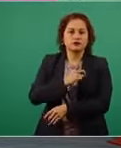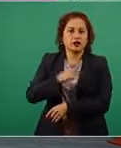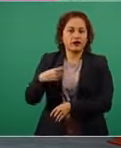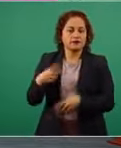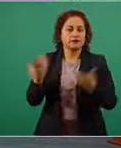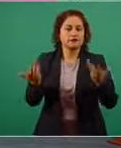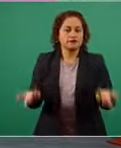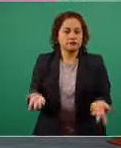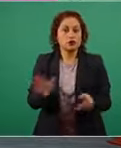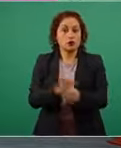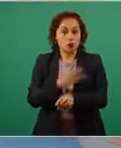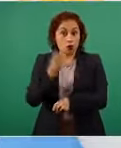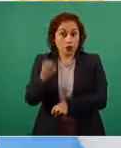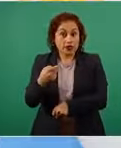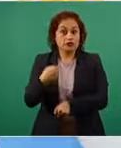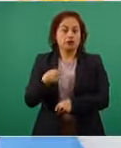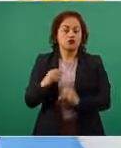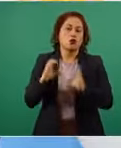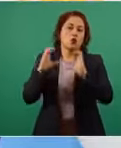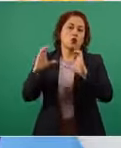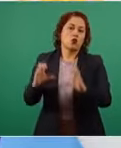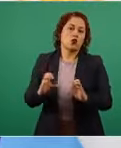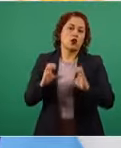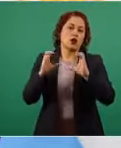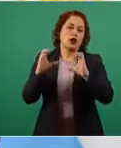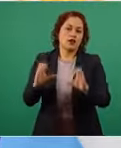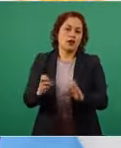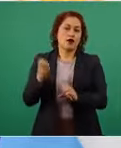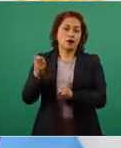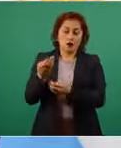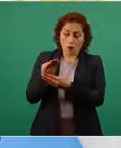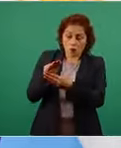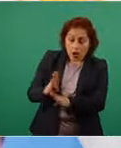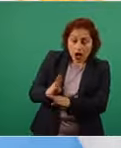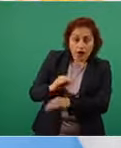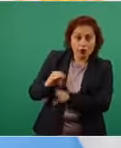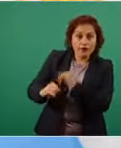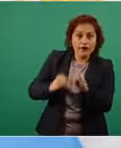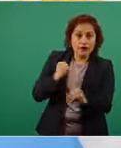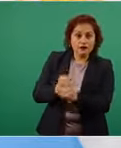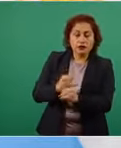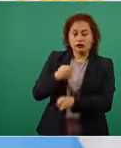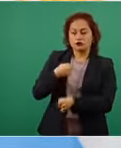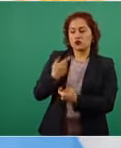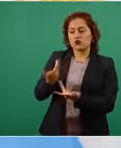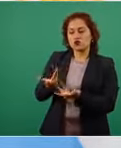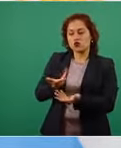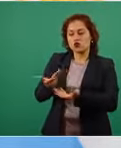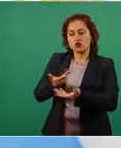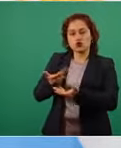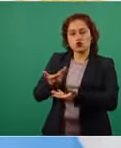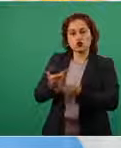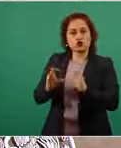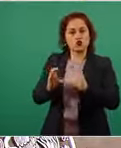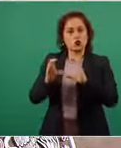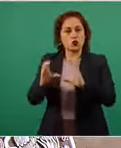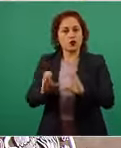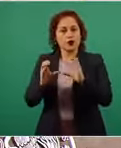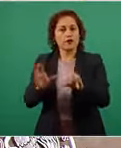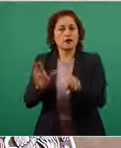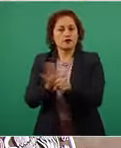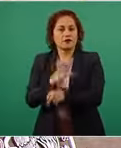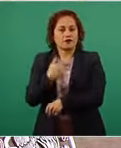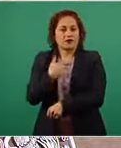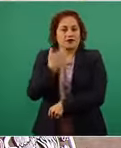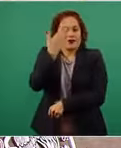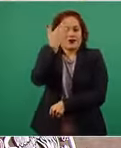cuidadoso con la negociación con el Fondo Monetario Internacional porque sé cómo ese crédito fue dado